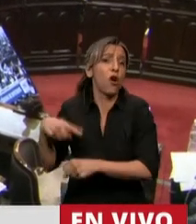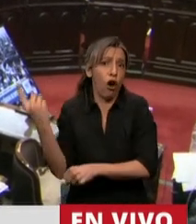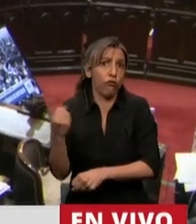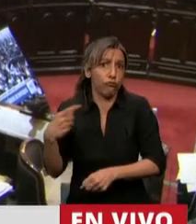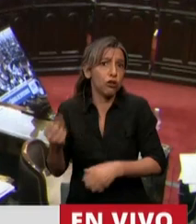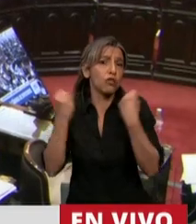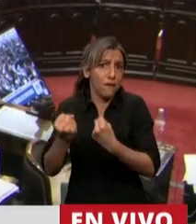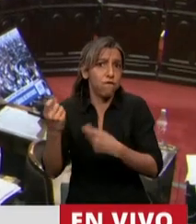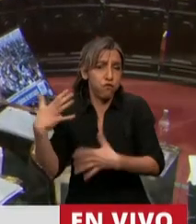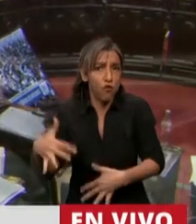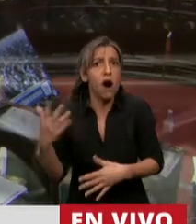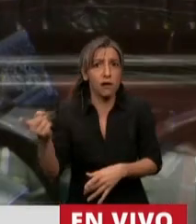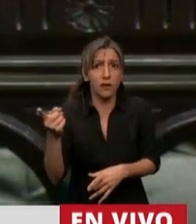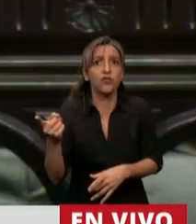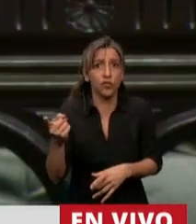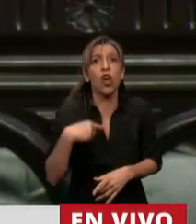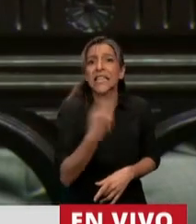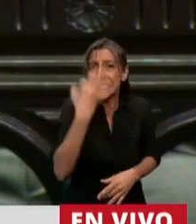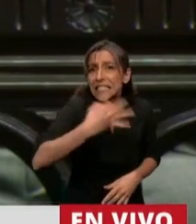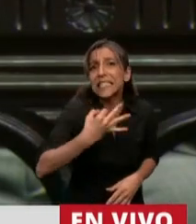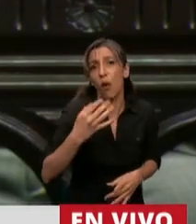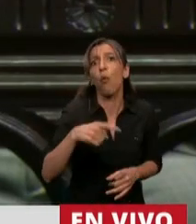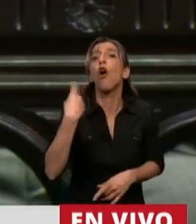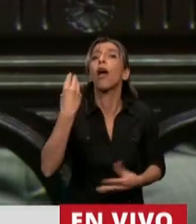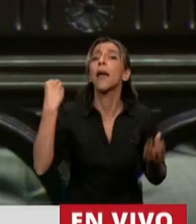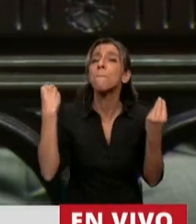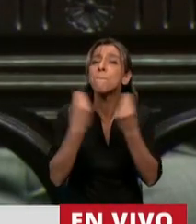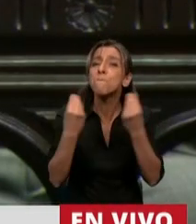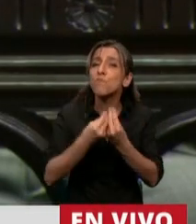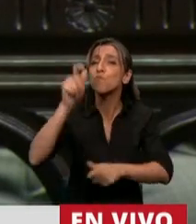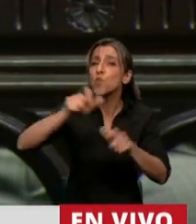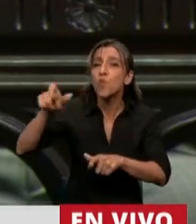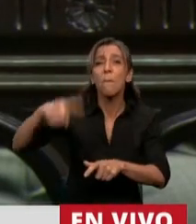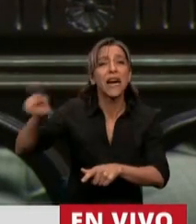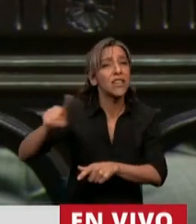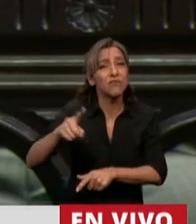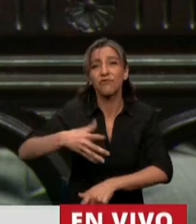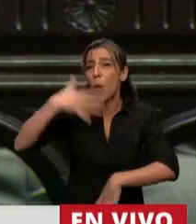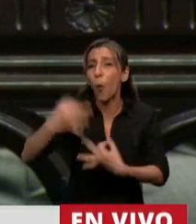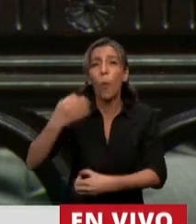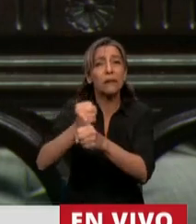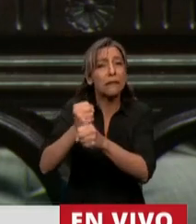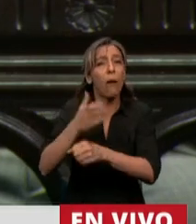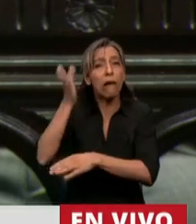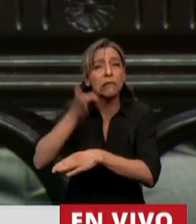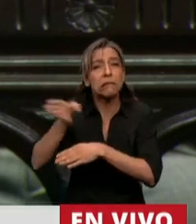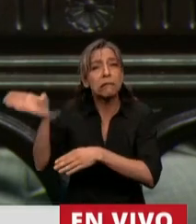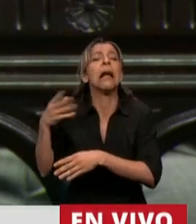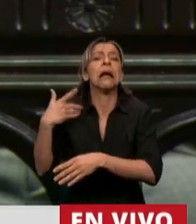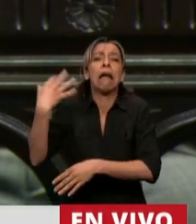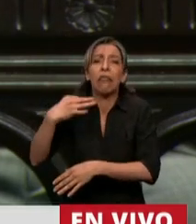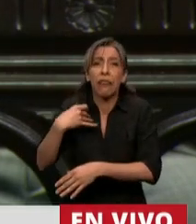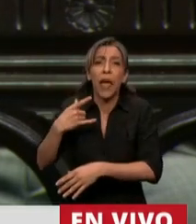argentinos que enfrentan la pandemia todos los días porque necesitan cumplir con su trabajo para alimentar a sus familias.